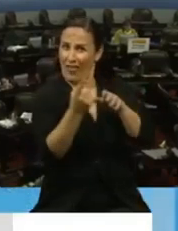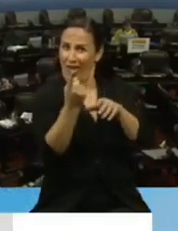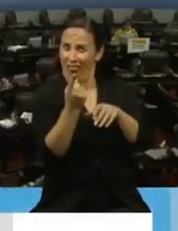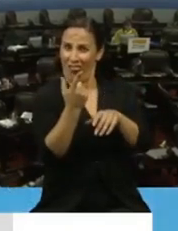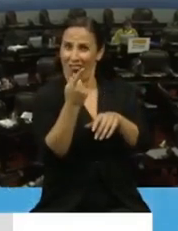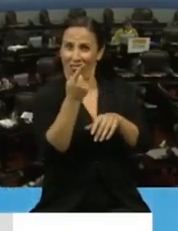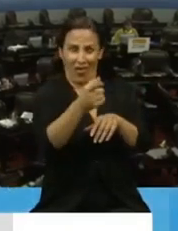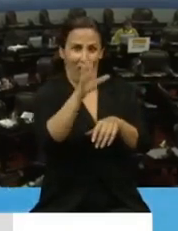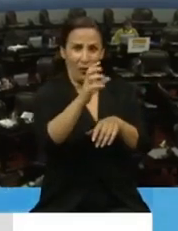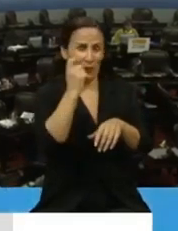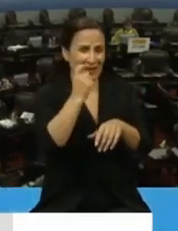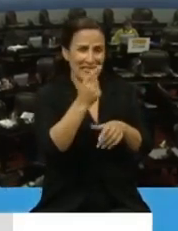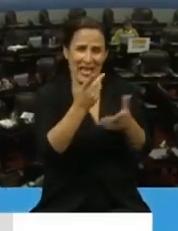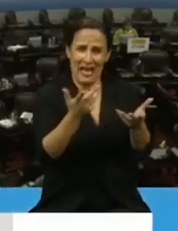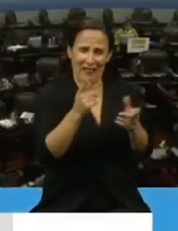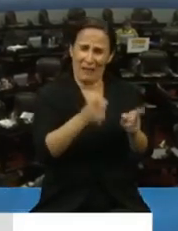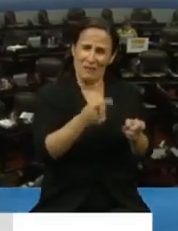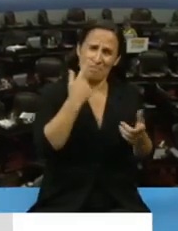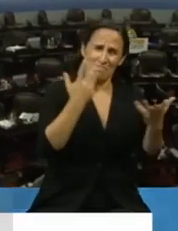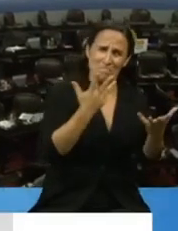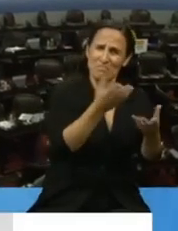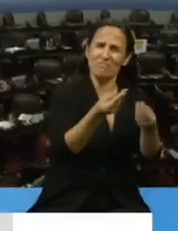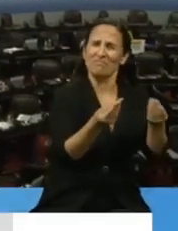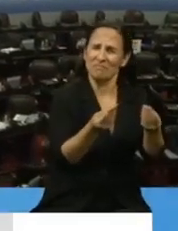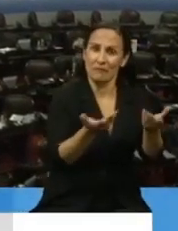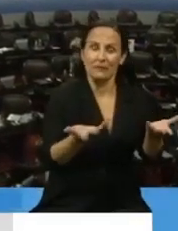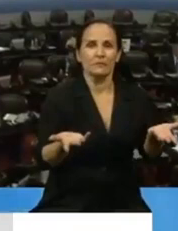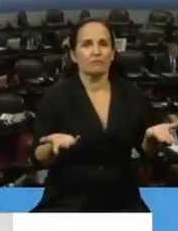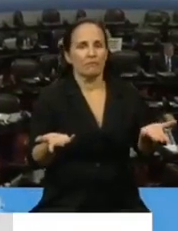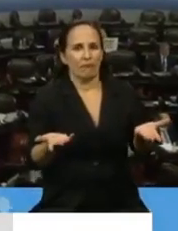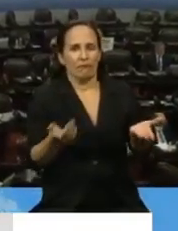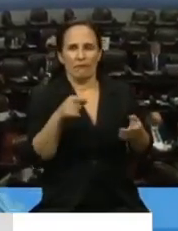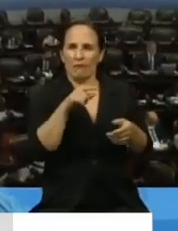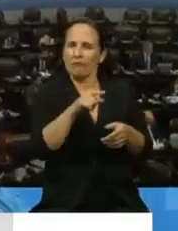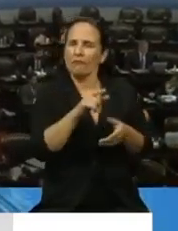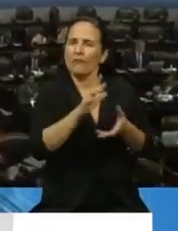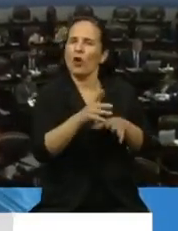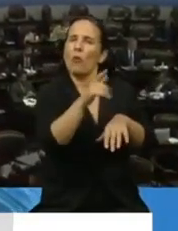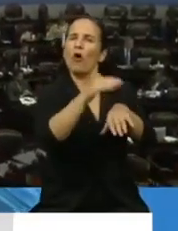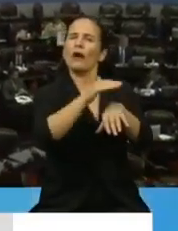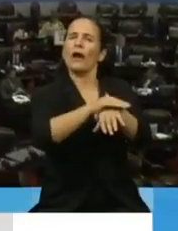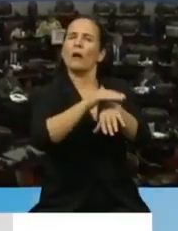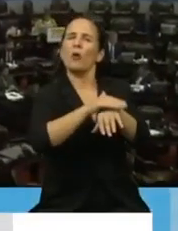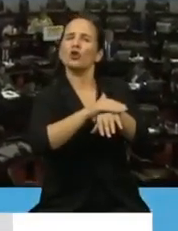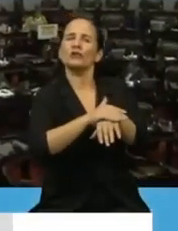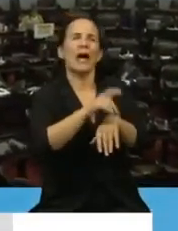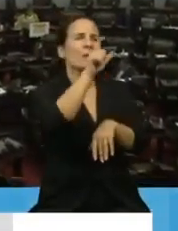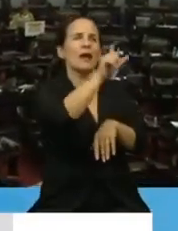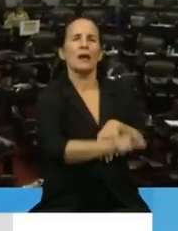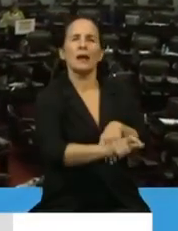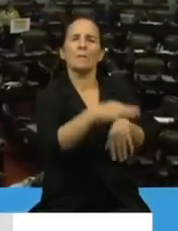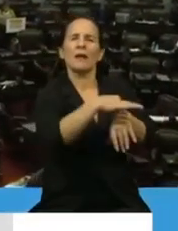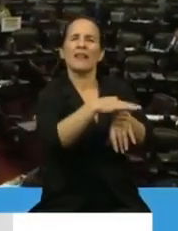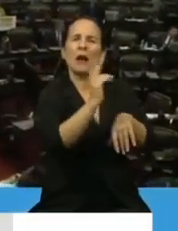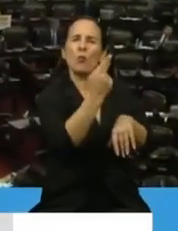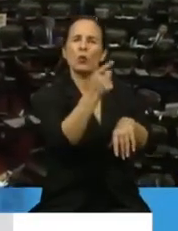Señor Presidente, con esto redondeo, han sido cuestionados, se ha puesto en telejuicio su responsabilidad y hasta su ética profesional.